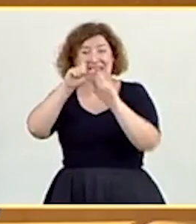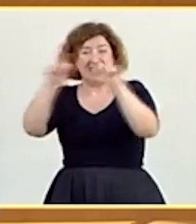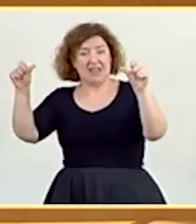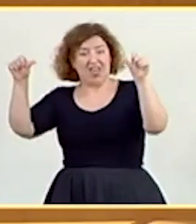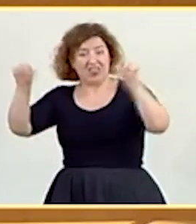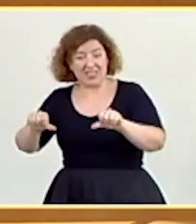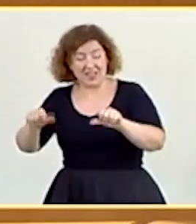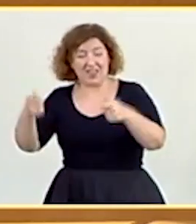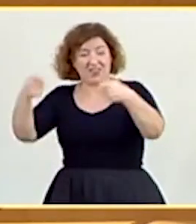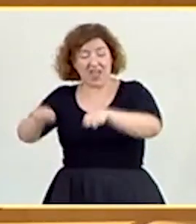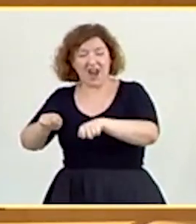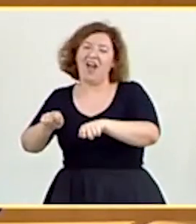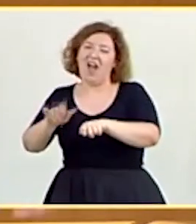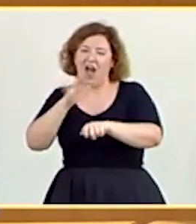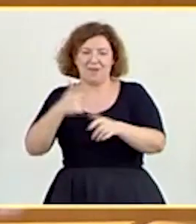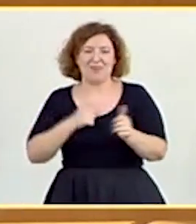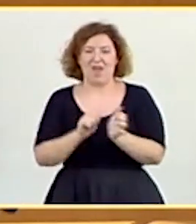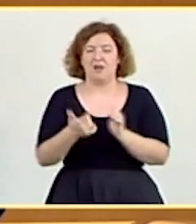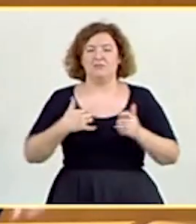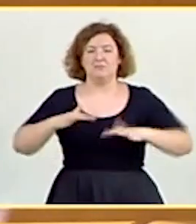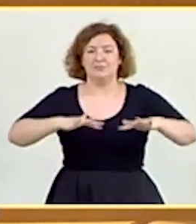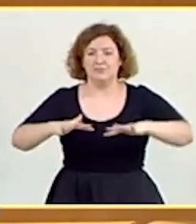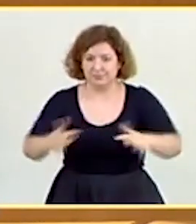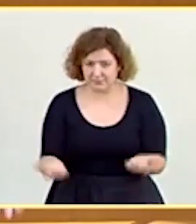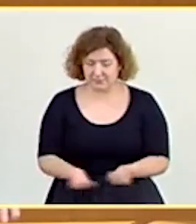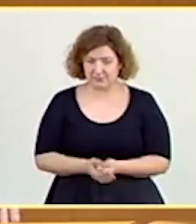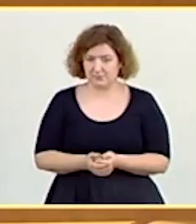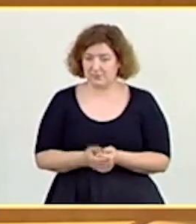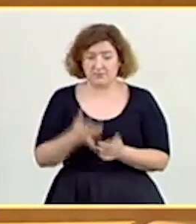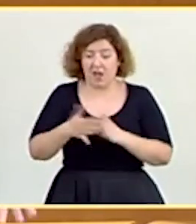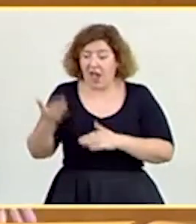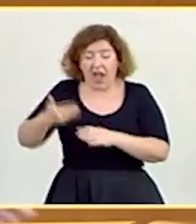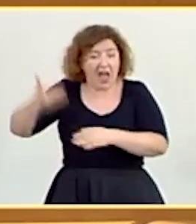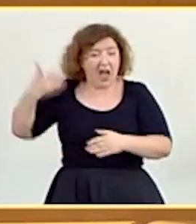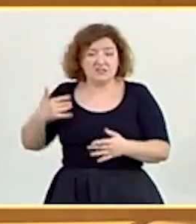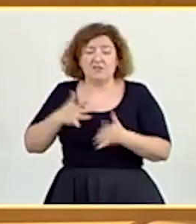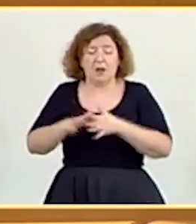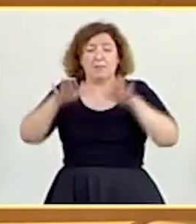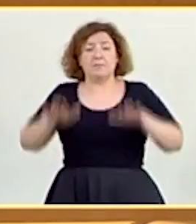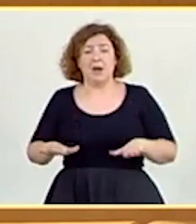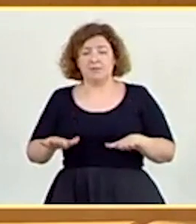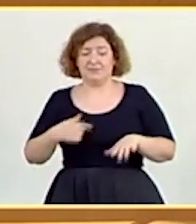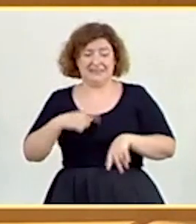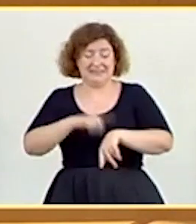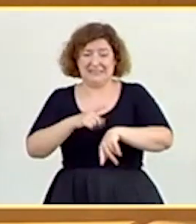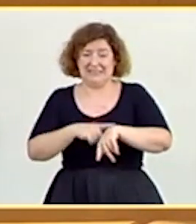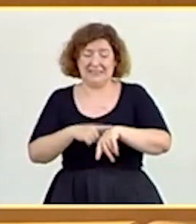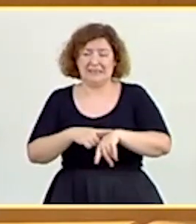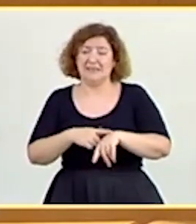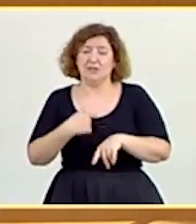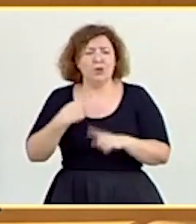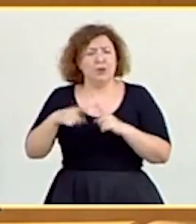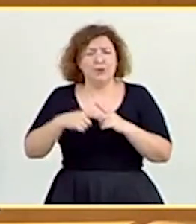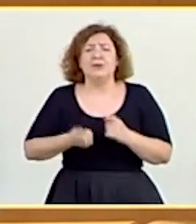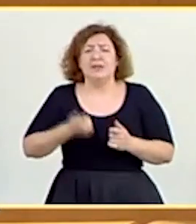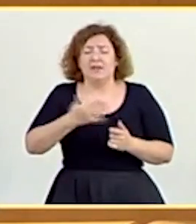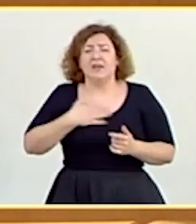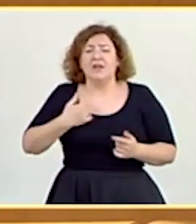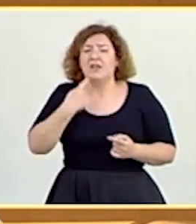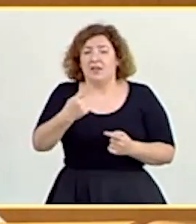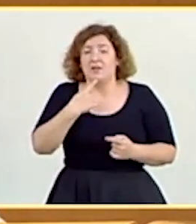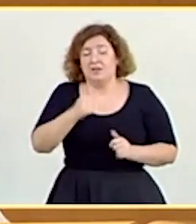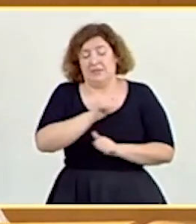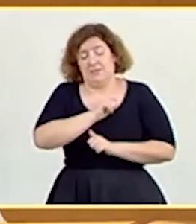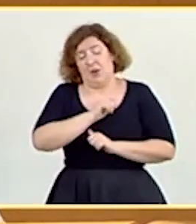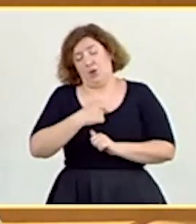pusieran las pilas, porque lo que habíamos visto hasta ahora pues era, insisto, inacción y dejadez. Se me está acabando el tiempo, tengo todavía muchas cosas que decirle, pero imagino que en la